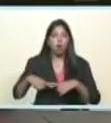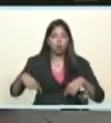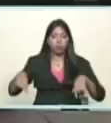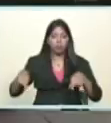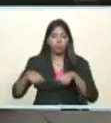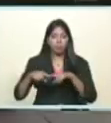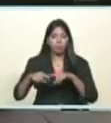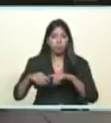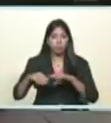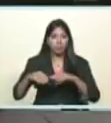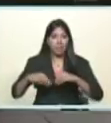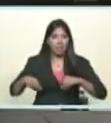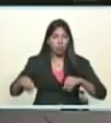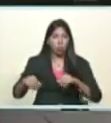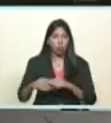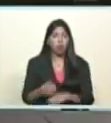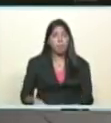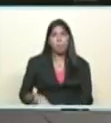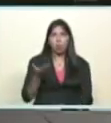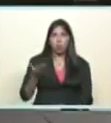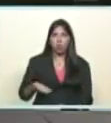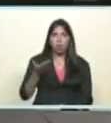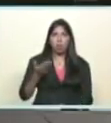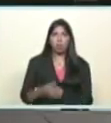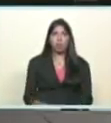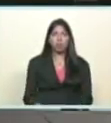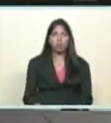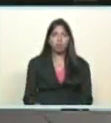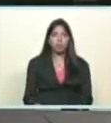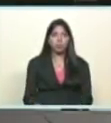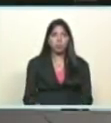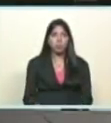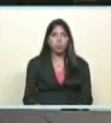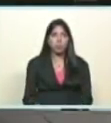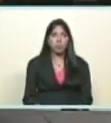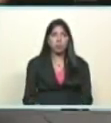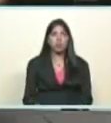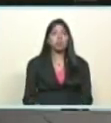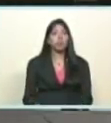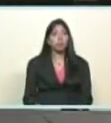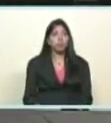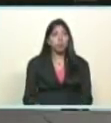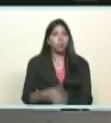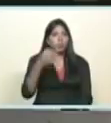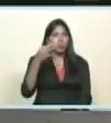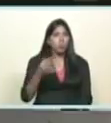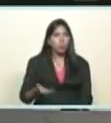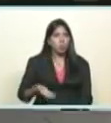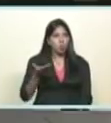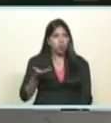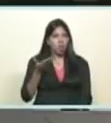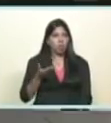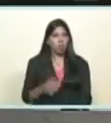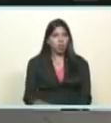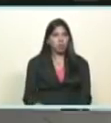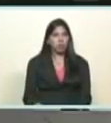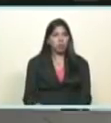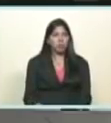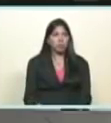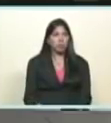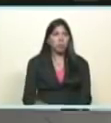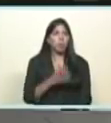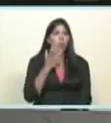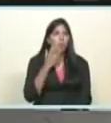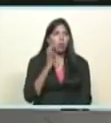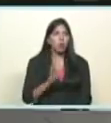muy importante el socialismo en lo territorial socialismo de lo concreto hablaba verdad Elías socialismo de lo concreto